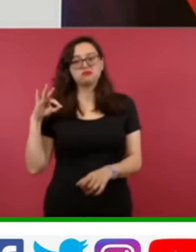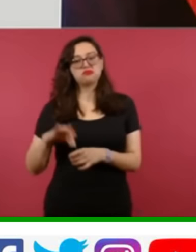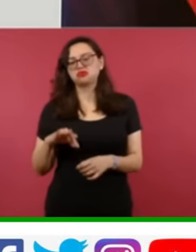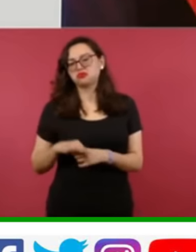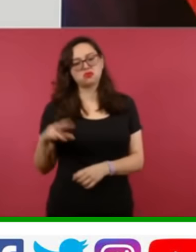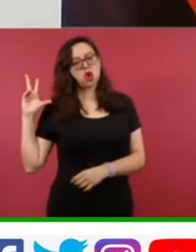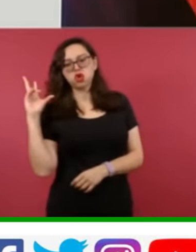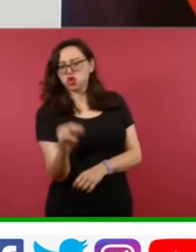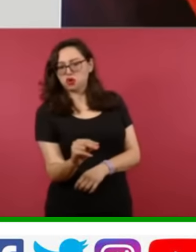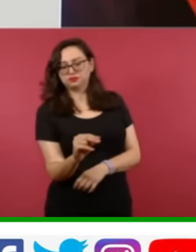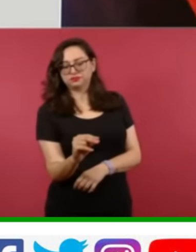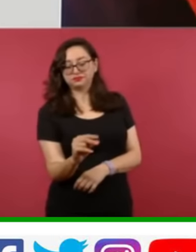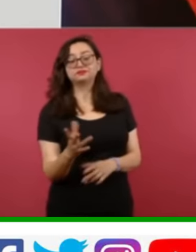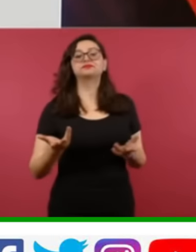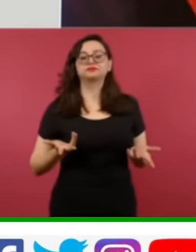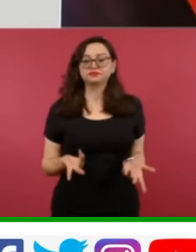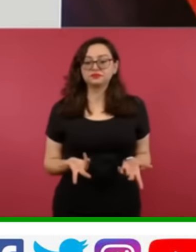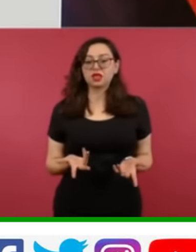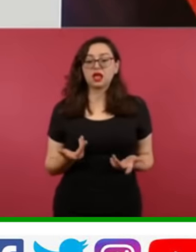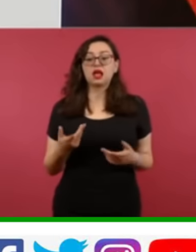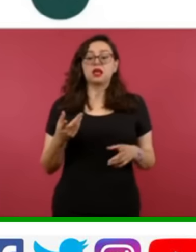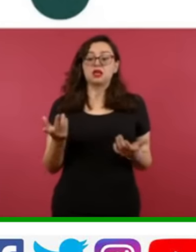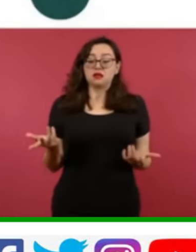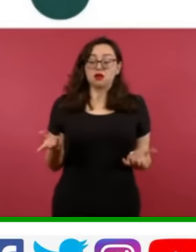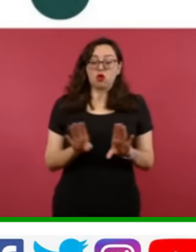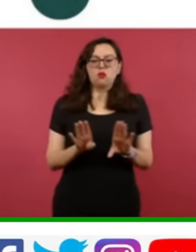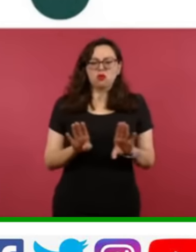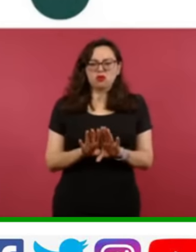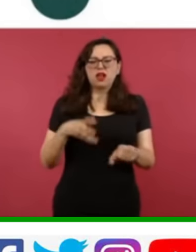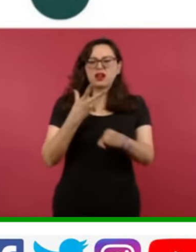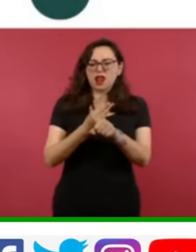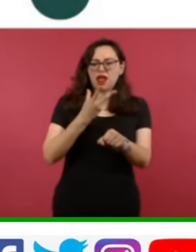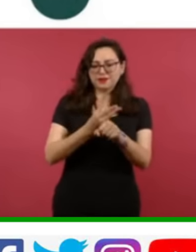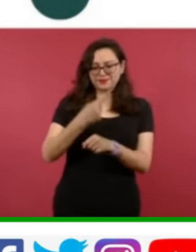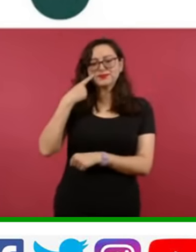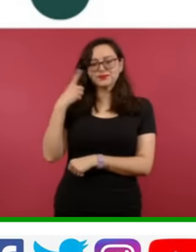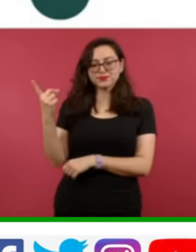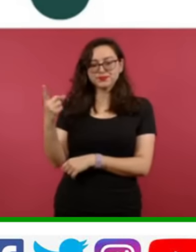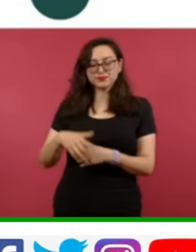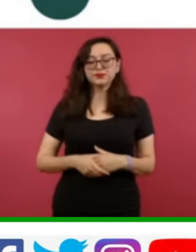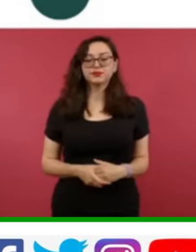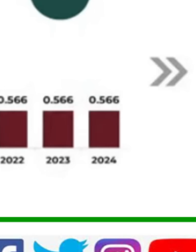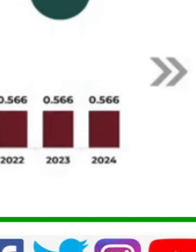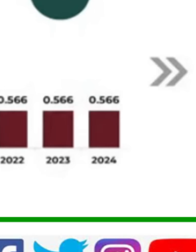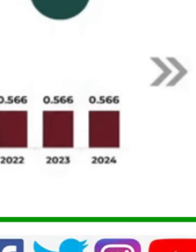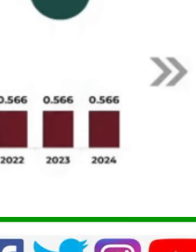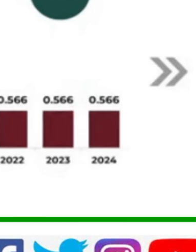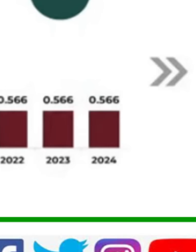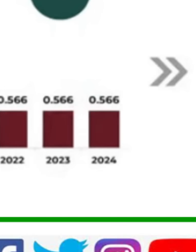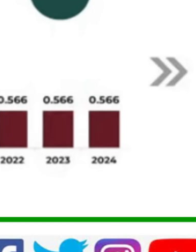incrementar la aportación patronal. Pasó del 5% al 13% de manera paulatina.